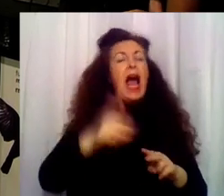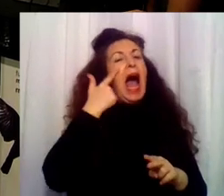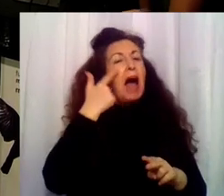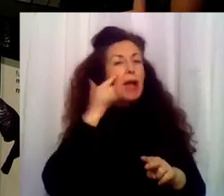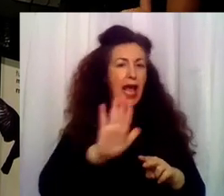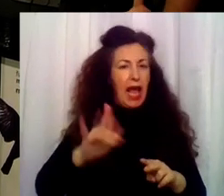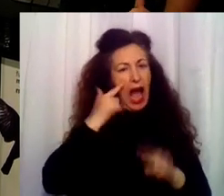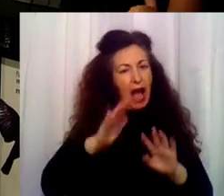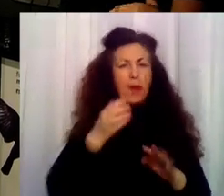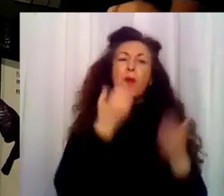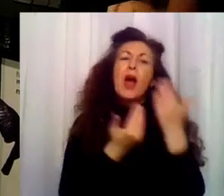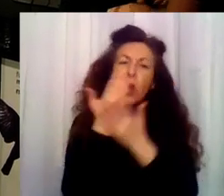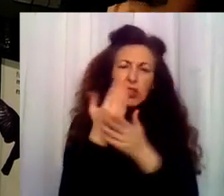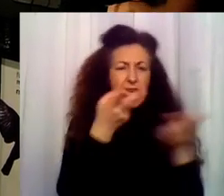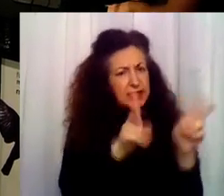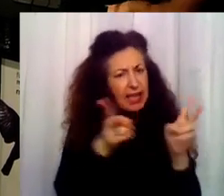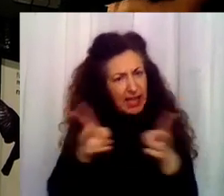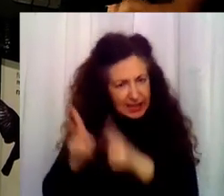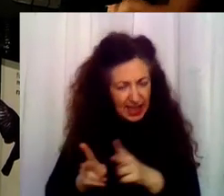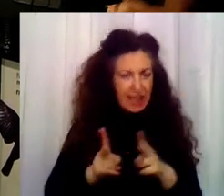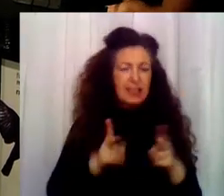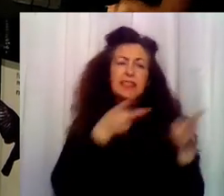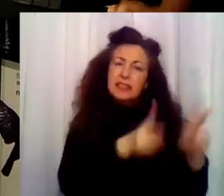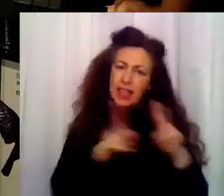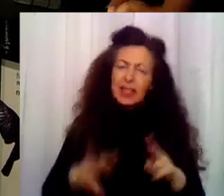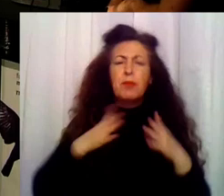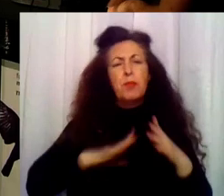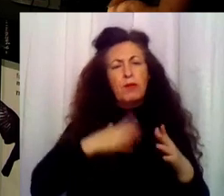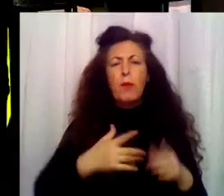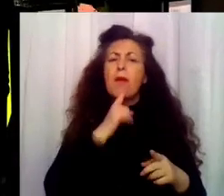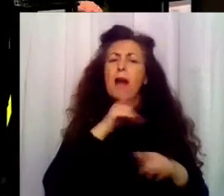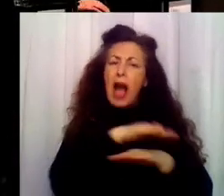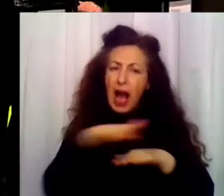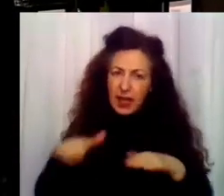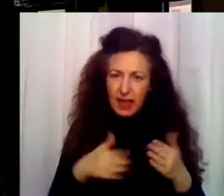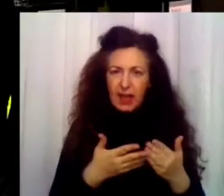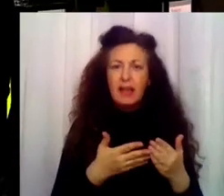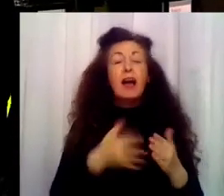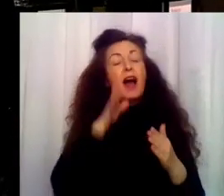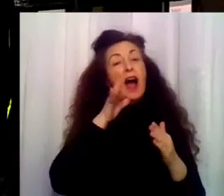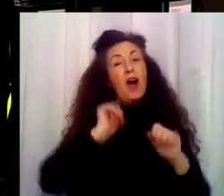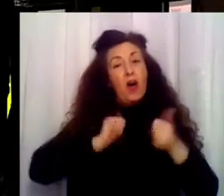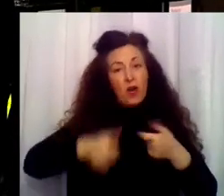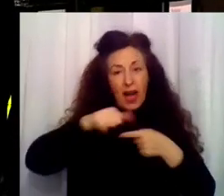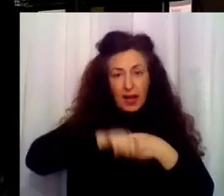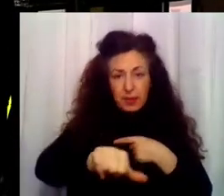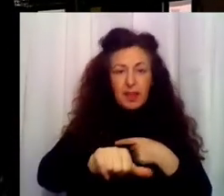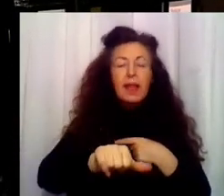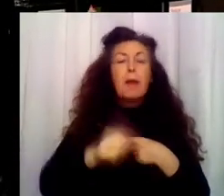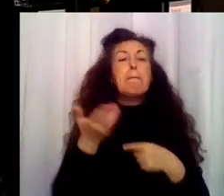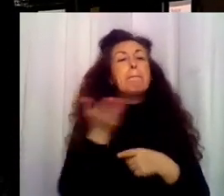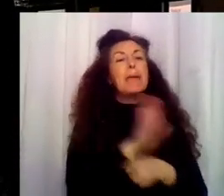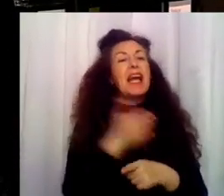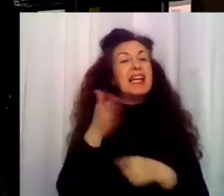buenos días, por favor. ¿Os termináis de sentar? Chicos, venga, callarse, venga. Si os parece, vamos a empezar presentando a los